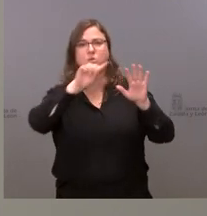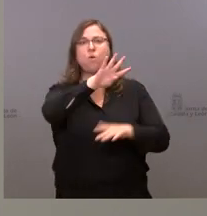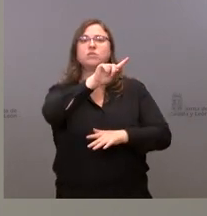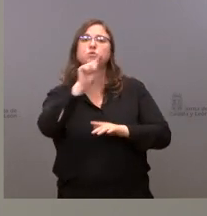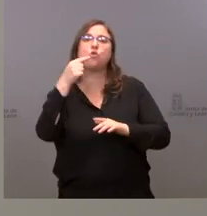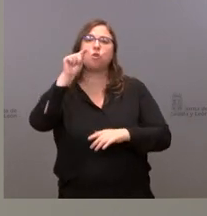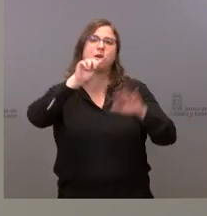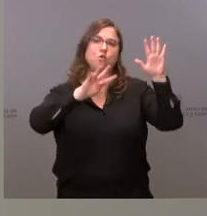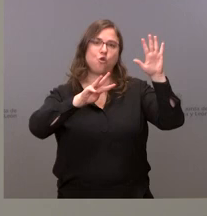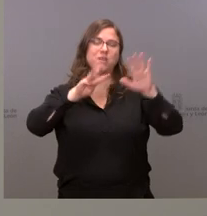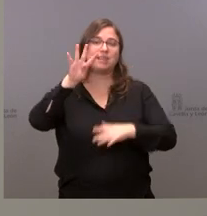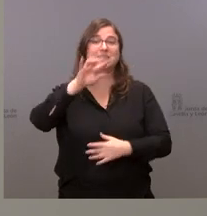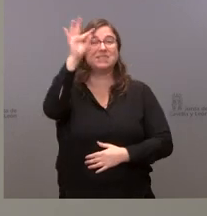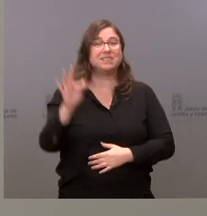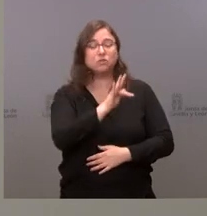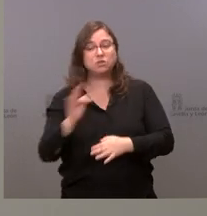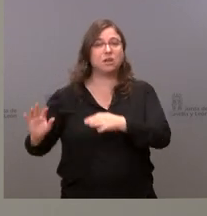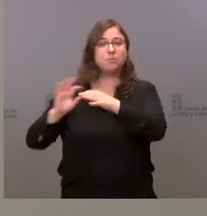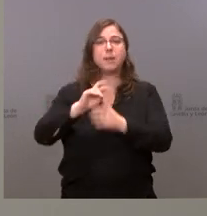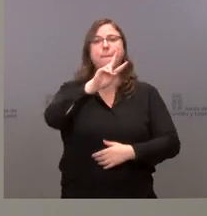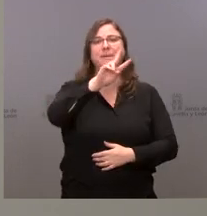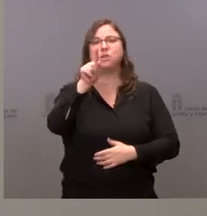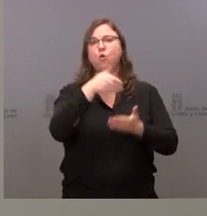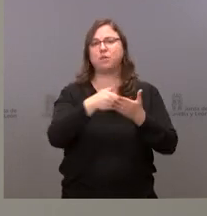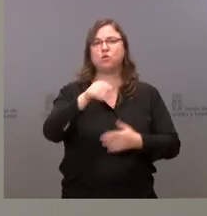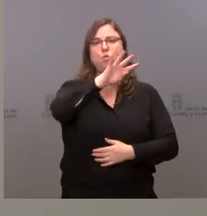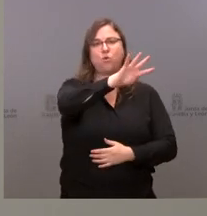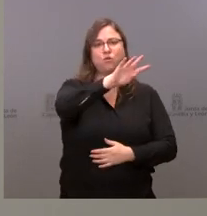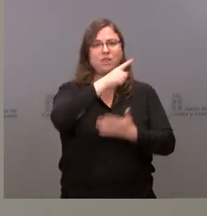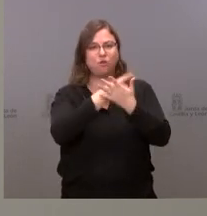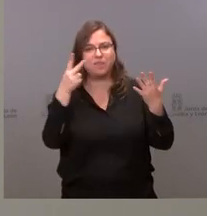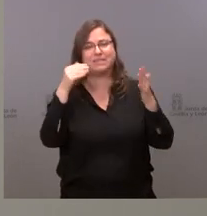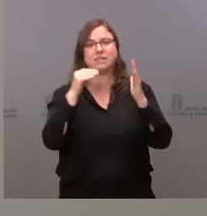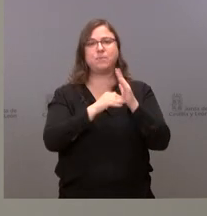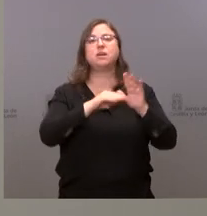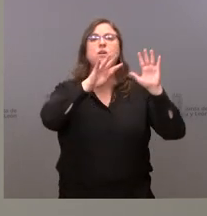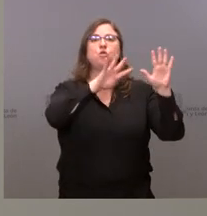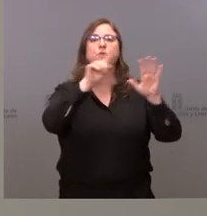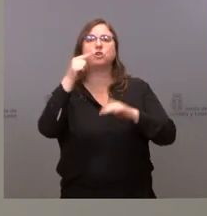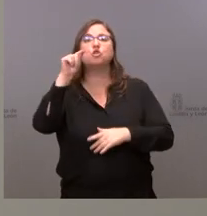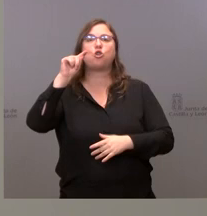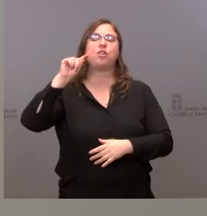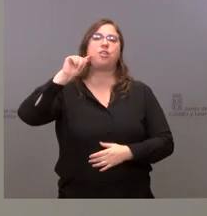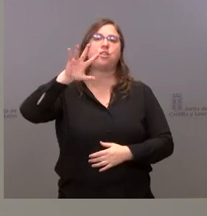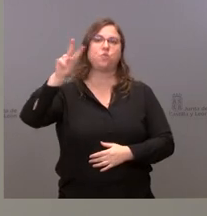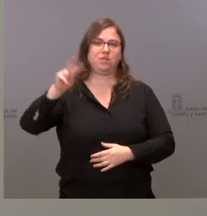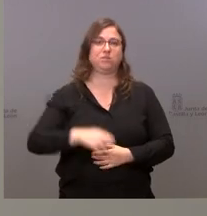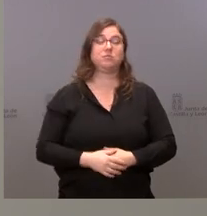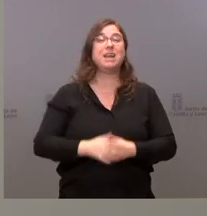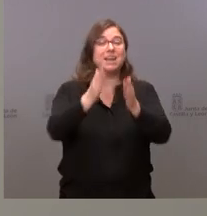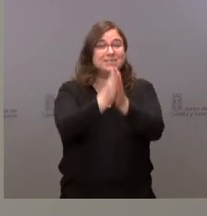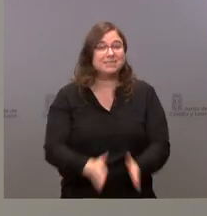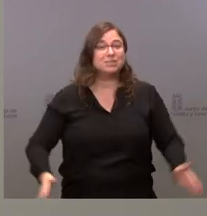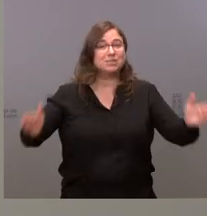,93, con una inversión total asociada de 21.417.098,52, reitero, en total